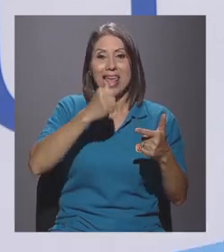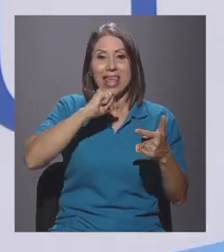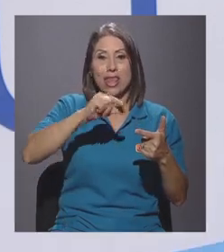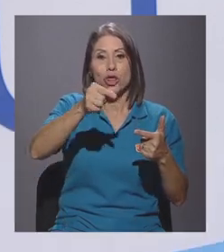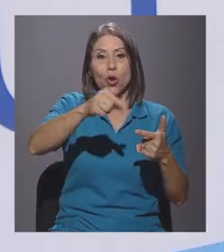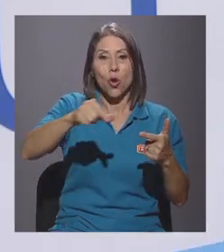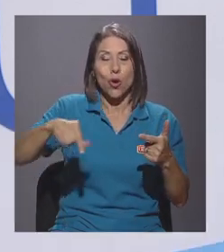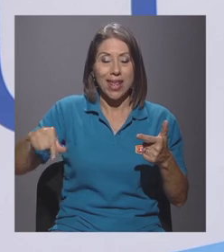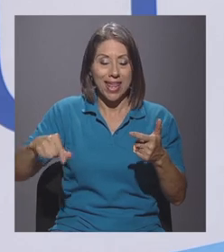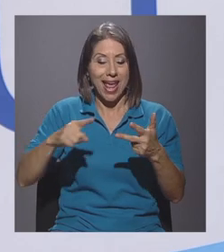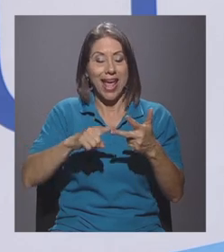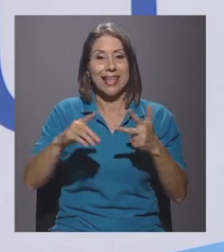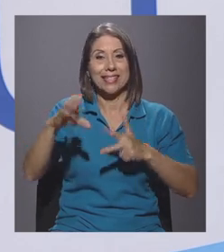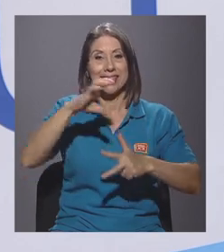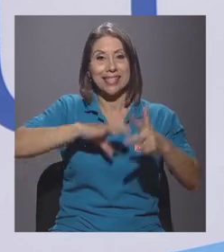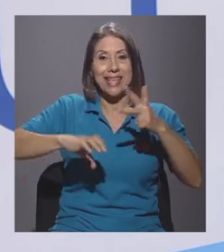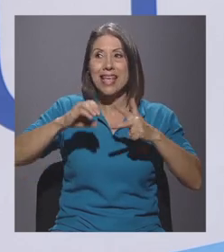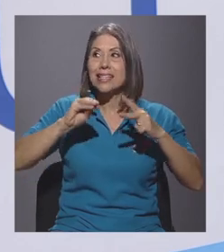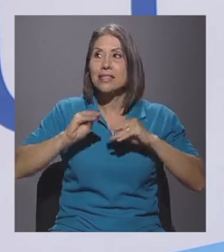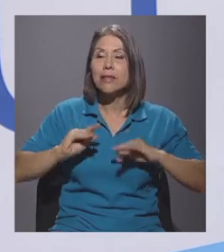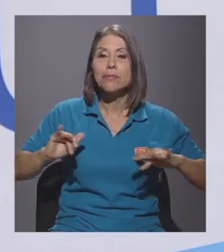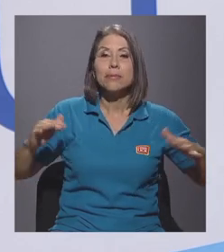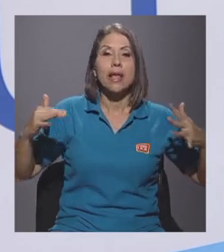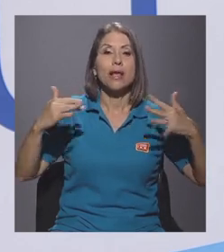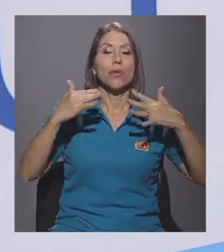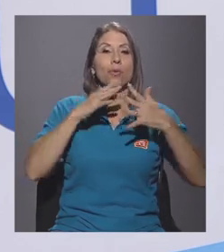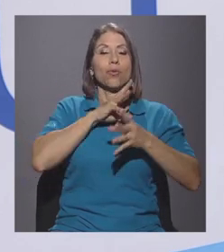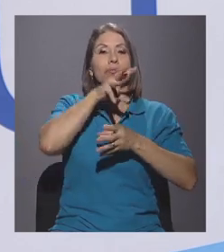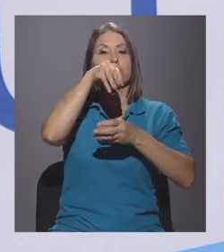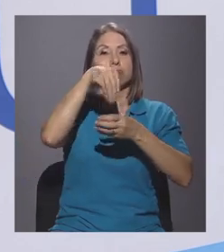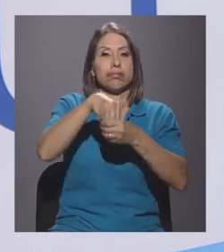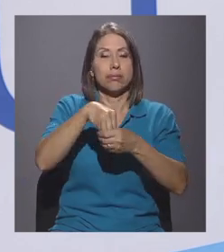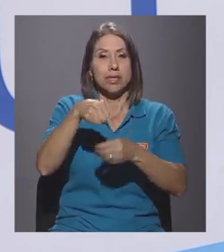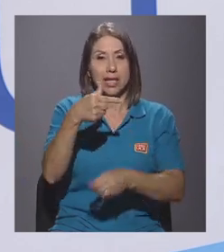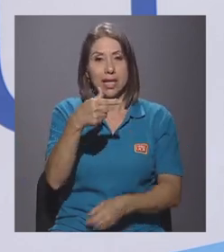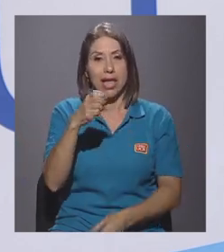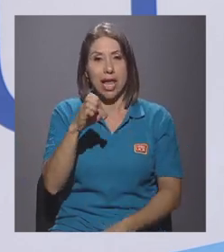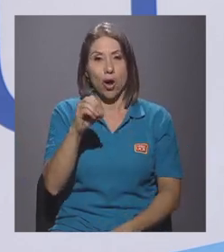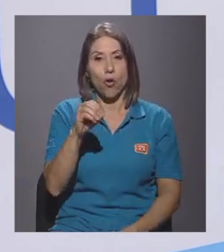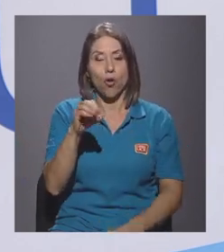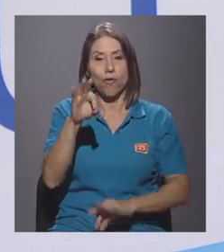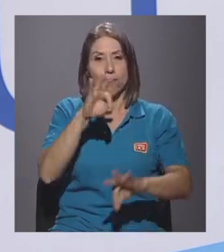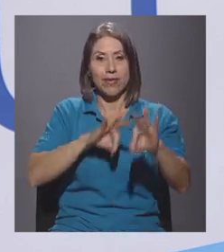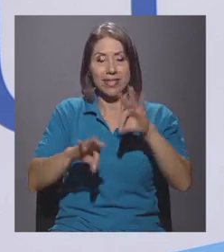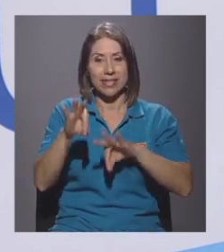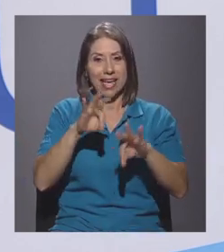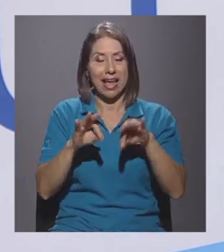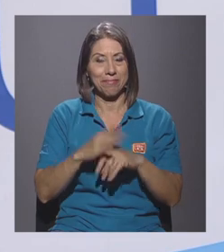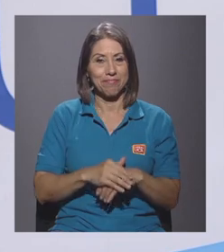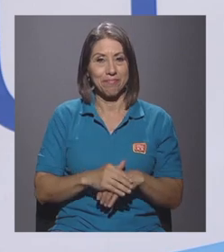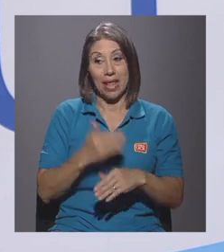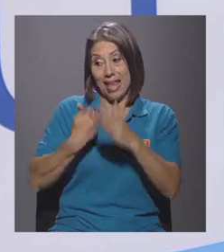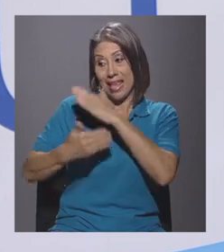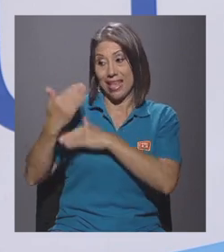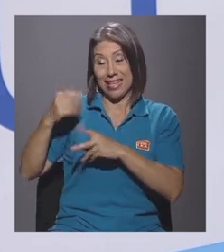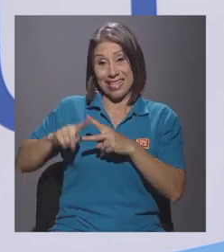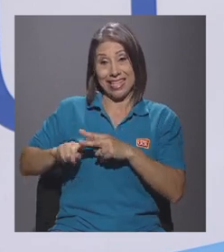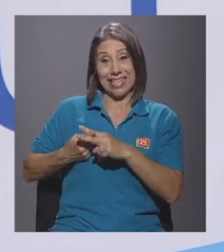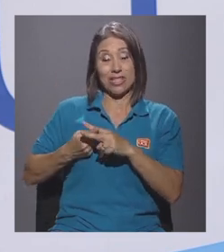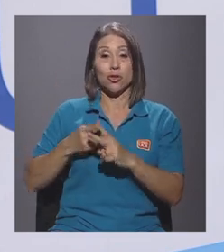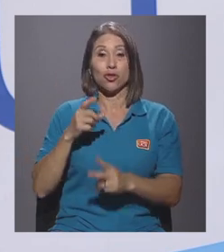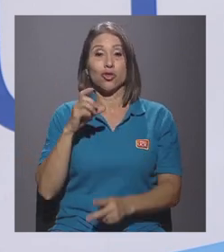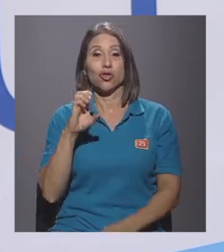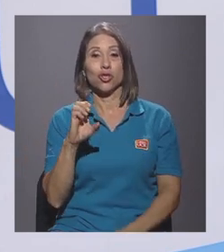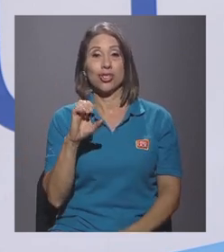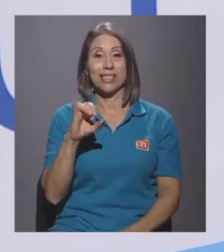son parte de los componentes de la geofísica. En sus inicios, el CIEFI tenía